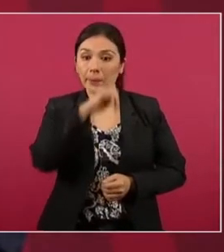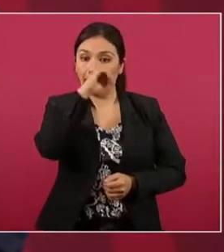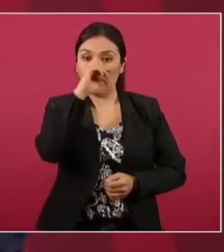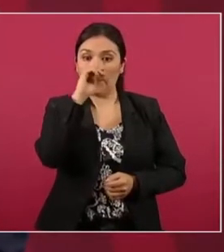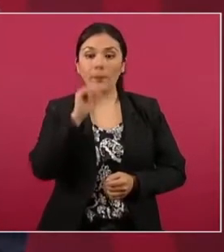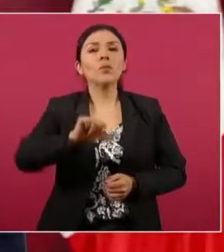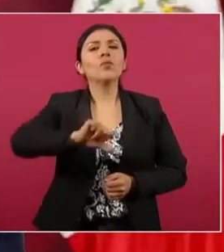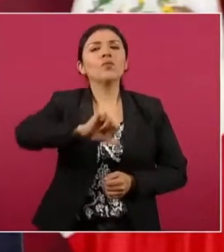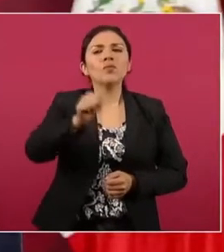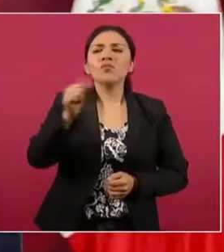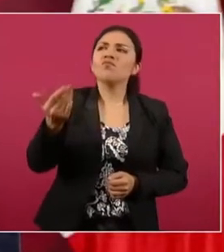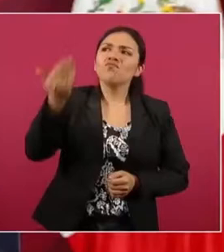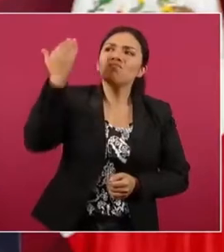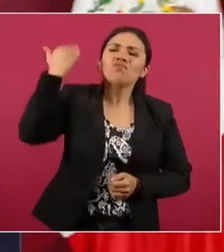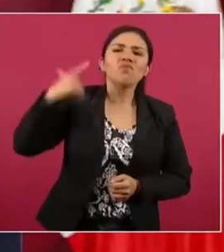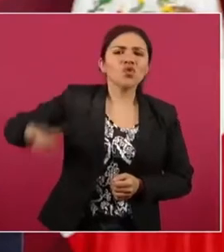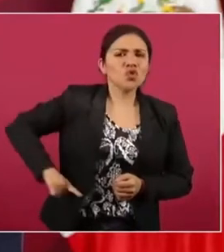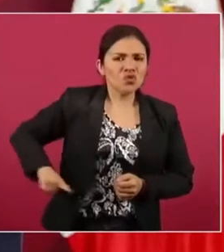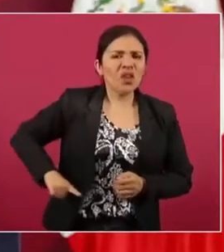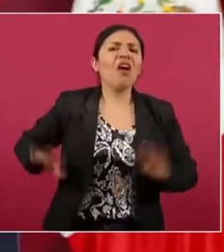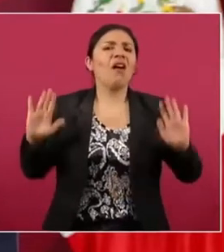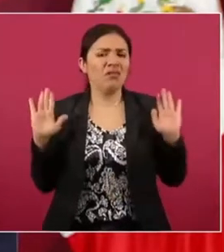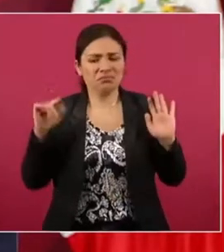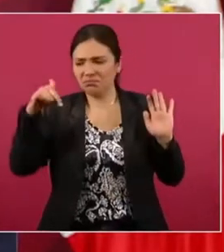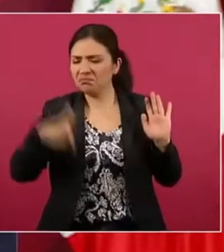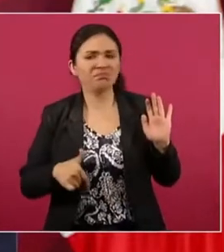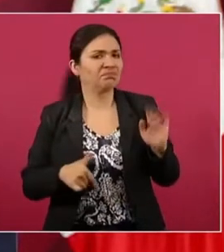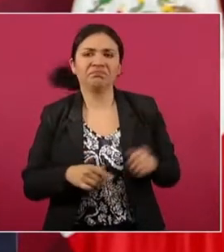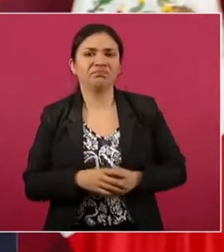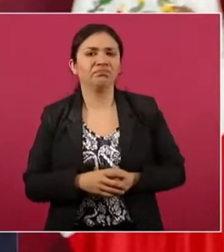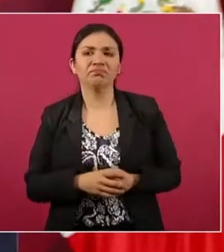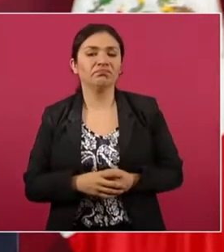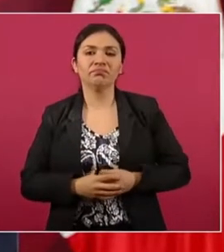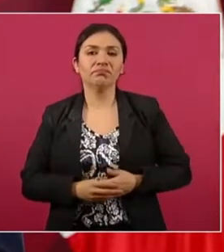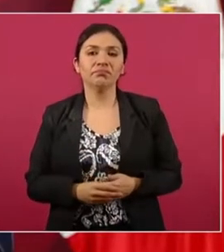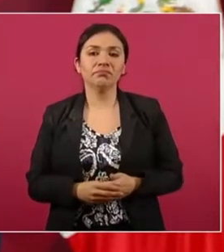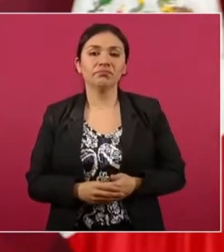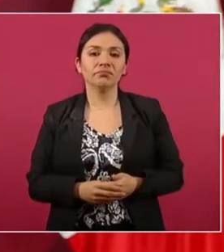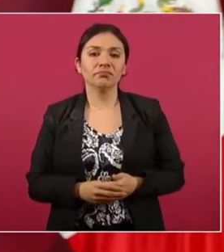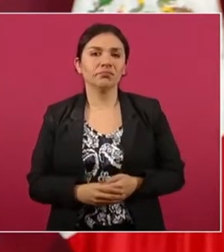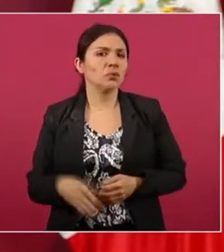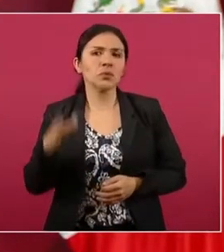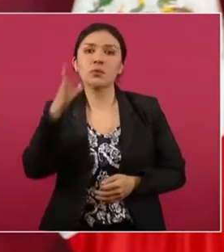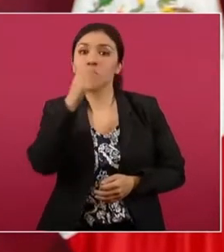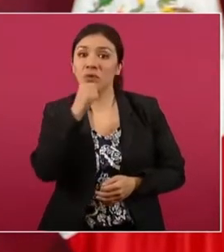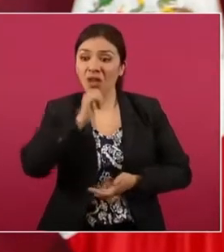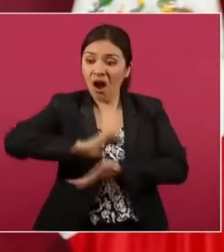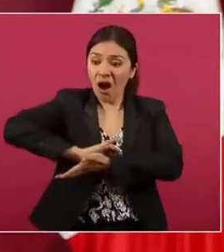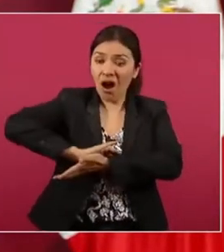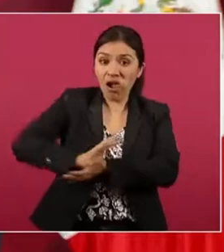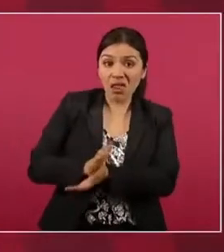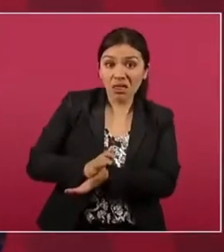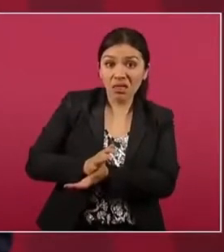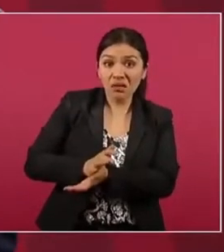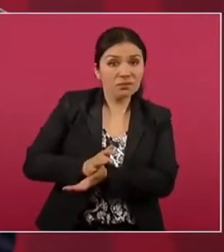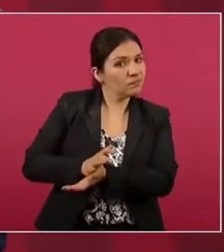otros gobiernos, pero aquí no, no se permite la discriminación,